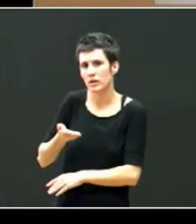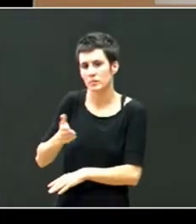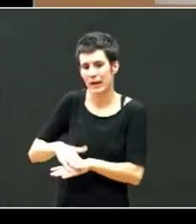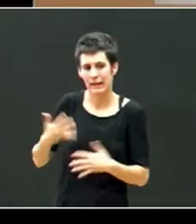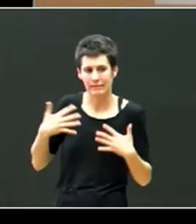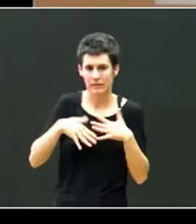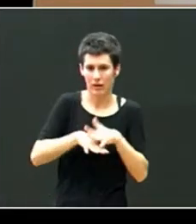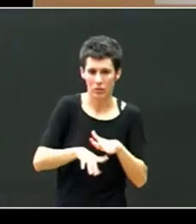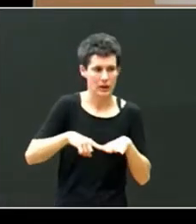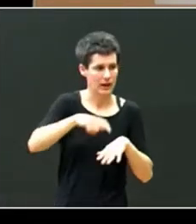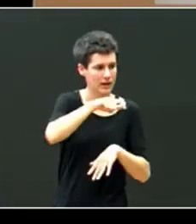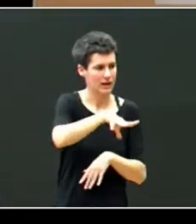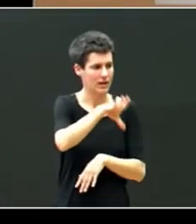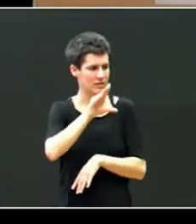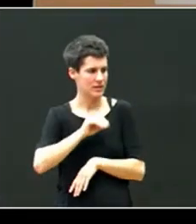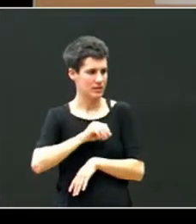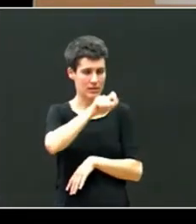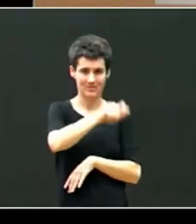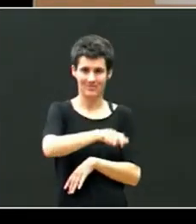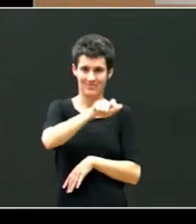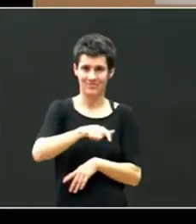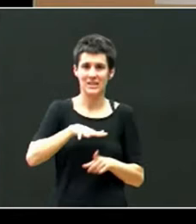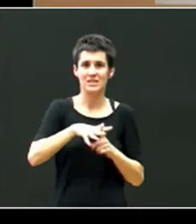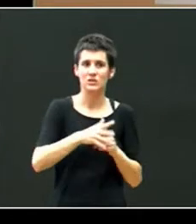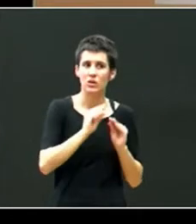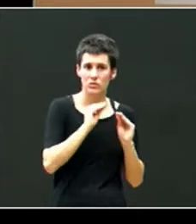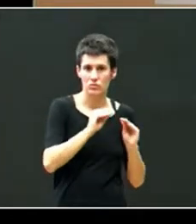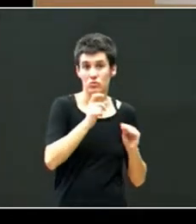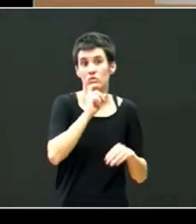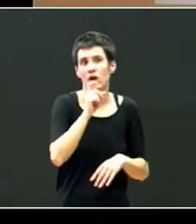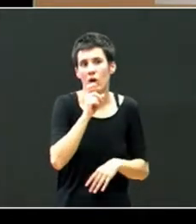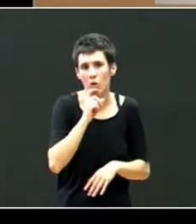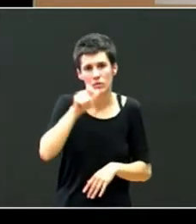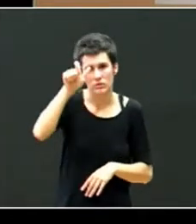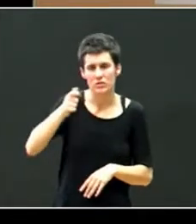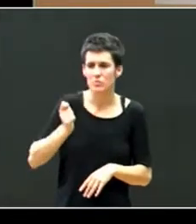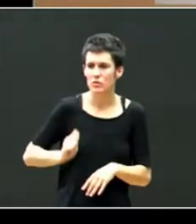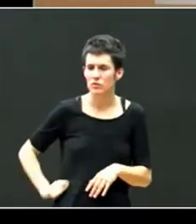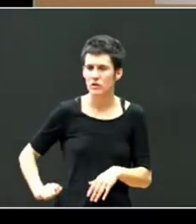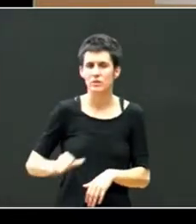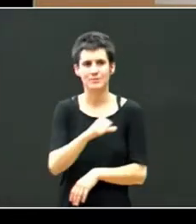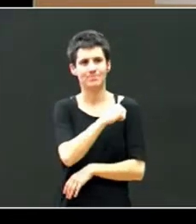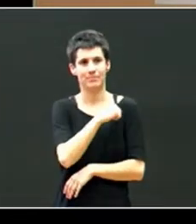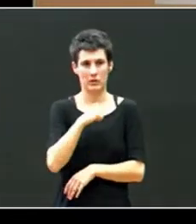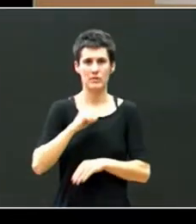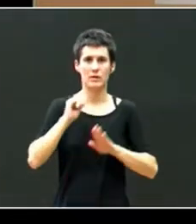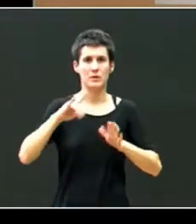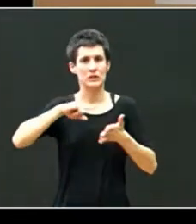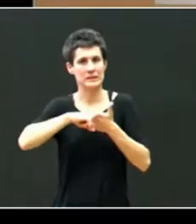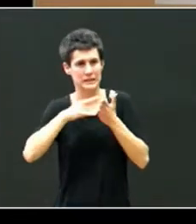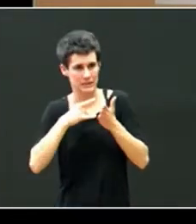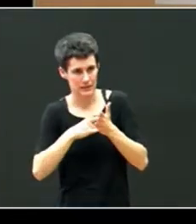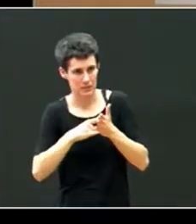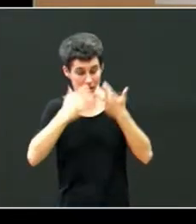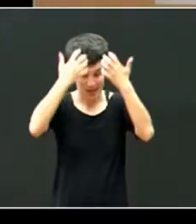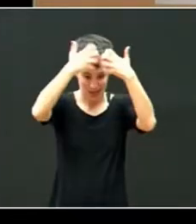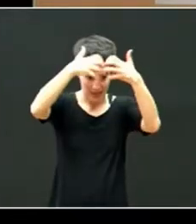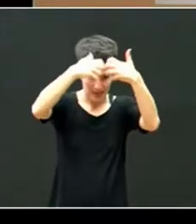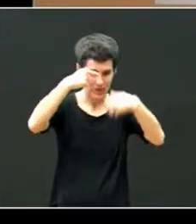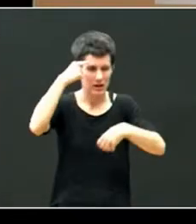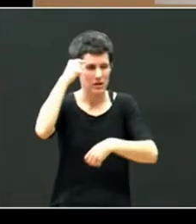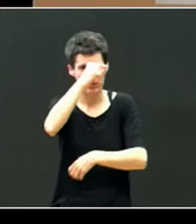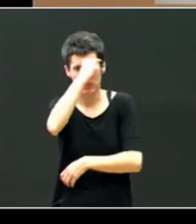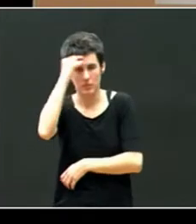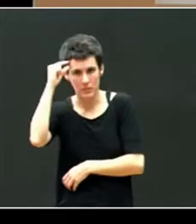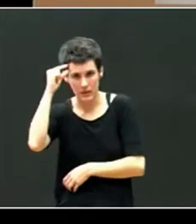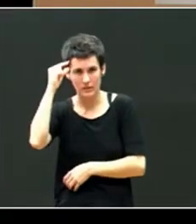los déficits de estos muchachos el profesional debe tener una visión individual sistémica donde el cerebro la mente y las relaciones